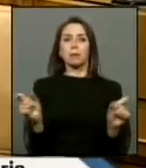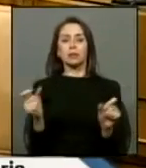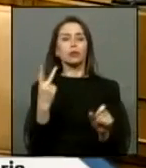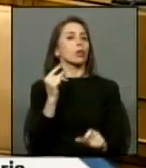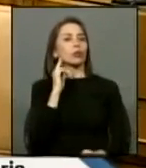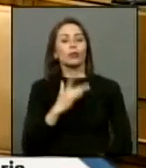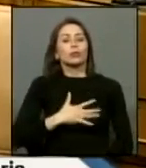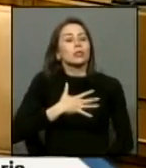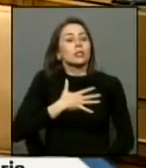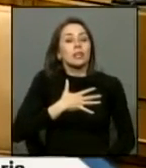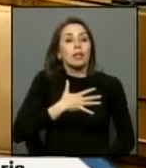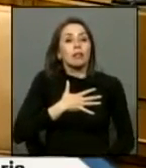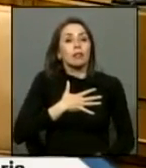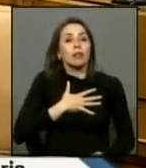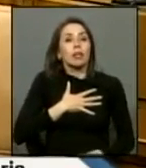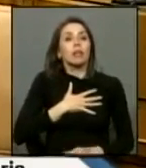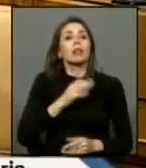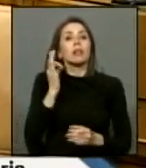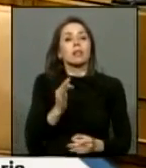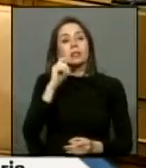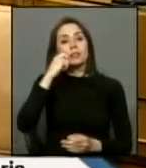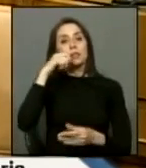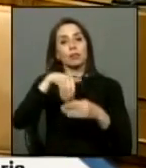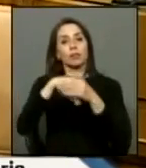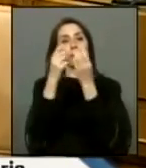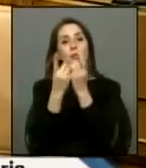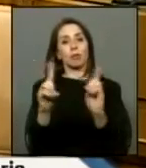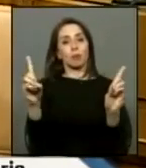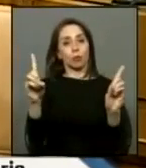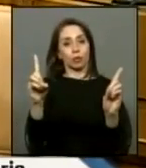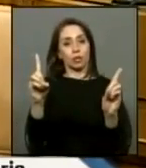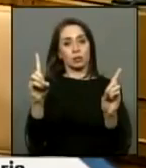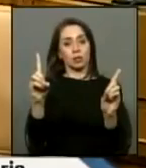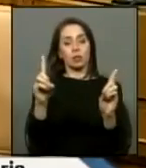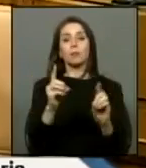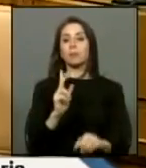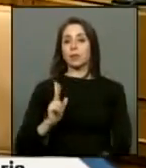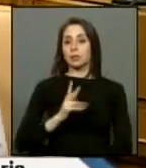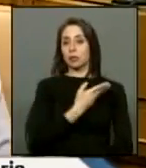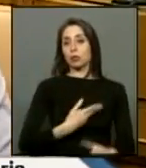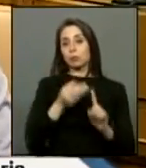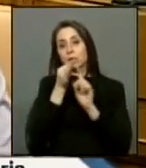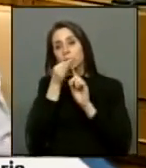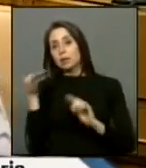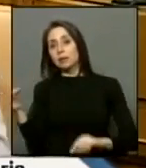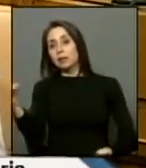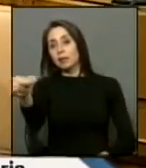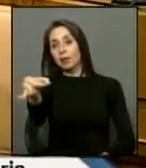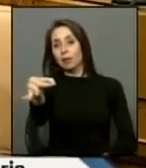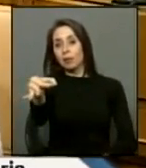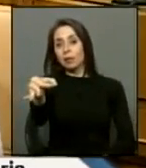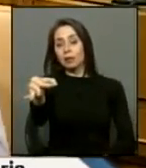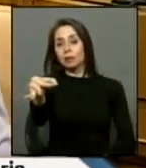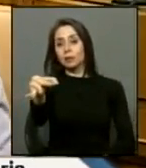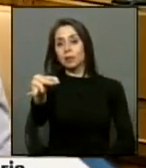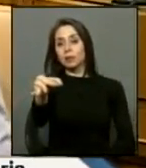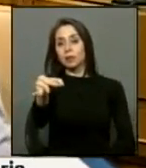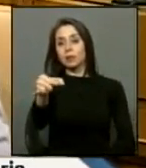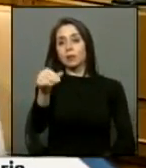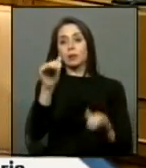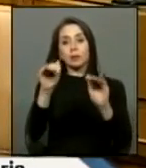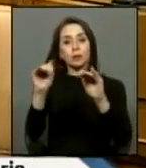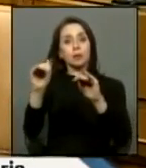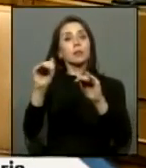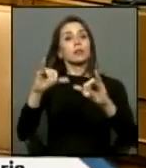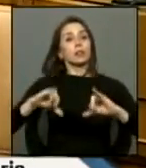sienten realmente lo que es la democracia y por su intermedio señor presidente quiero llamar a